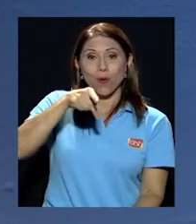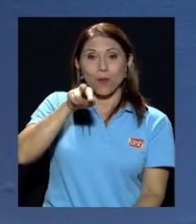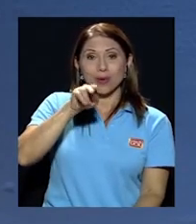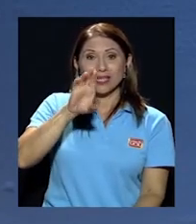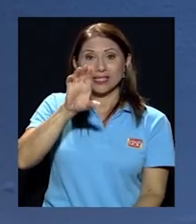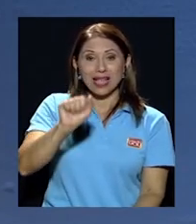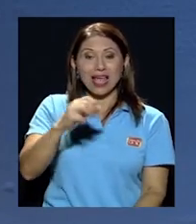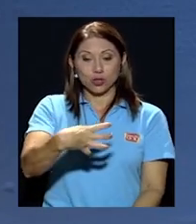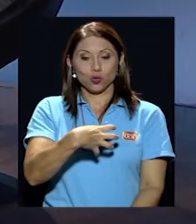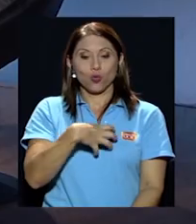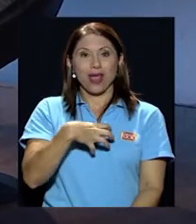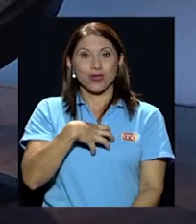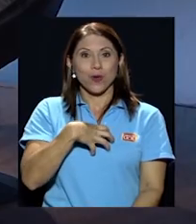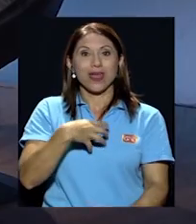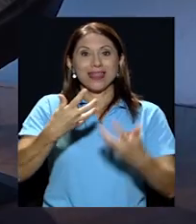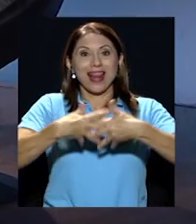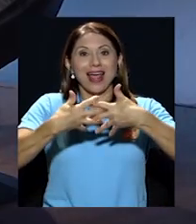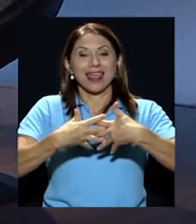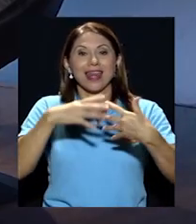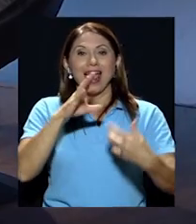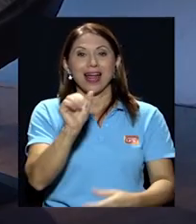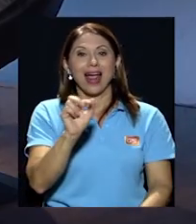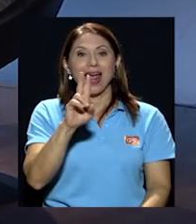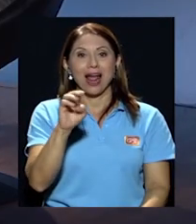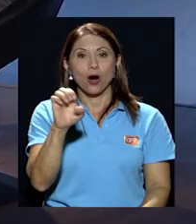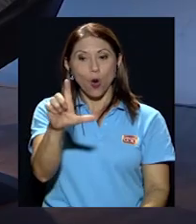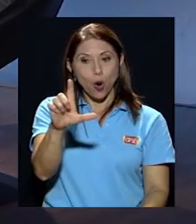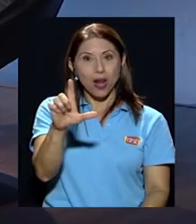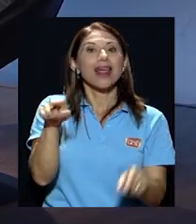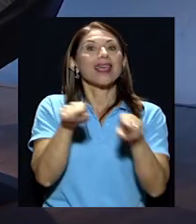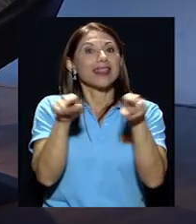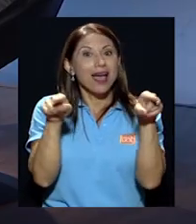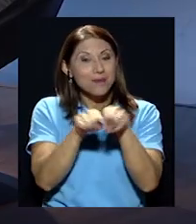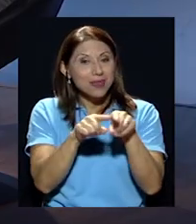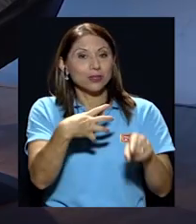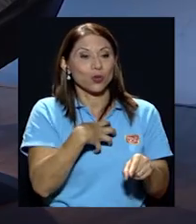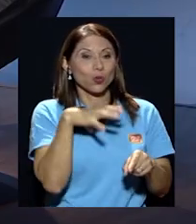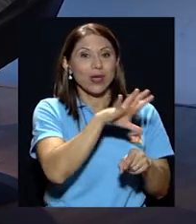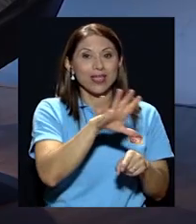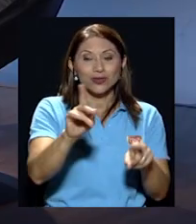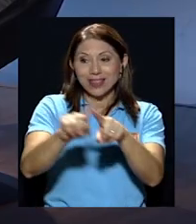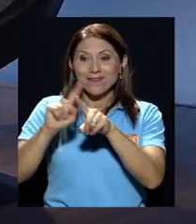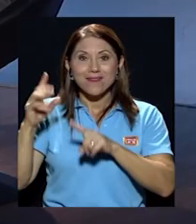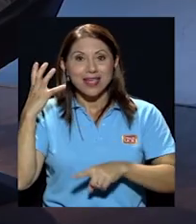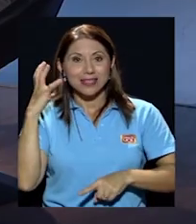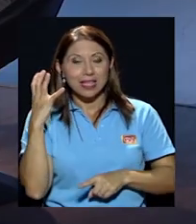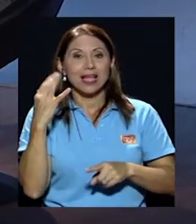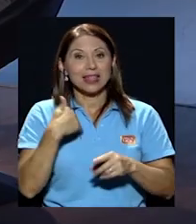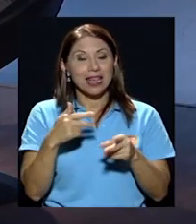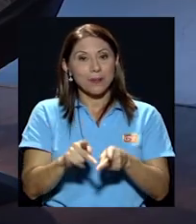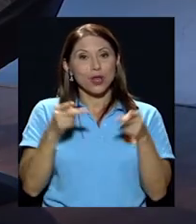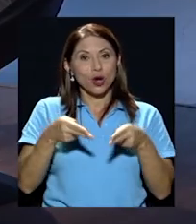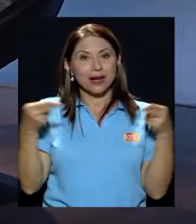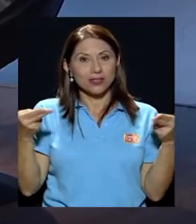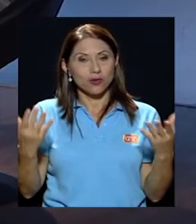cadena Caracol de la cual también son condueños de las estaciones de radio que tiene el periódico de la nación